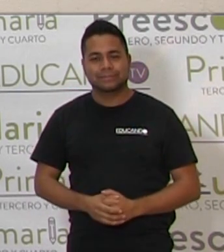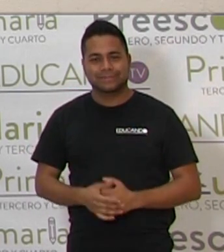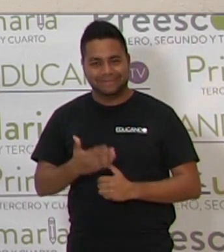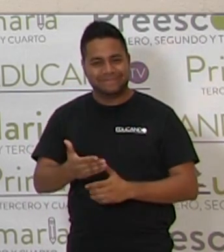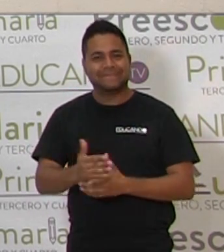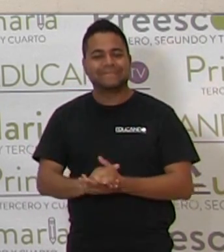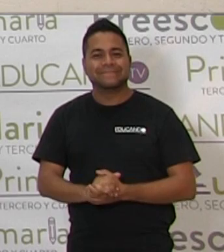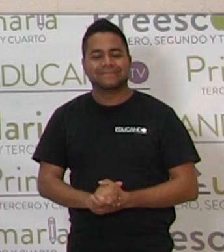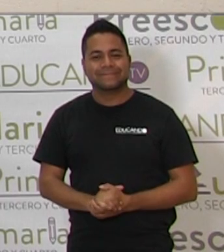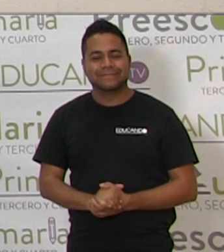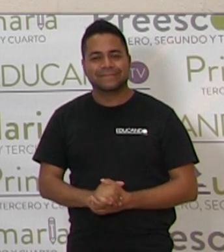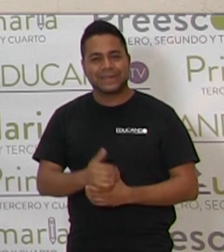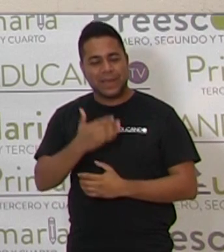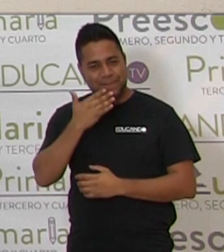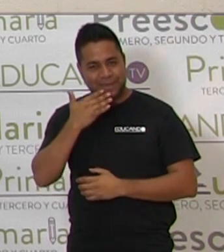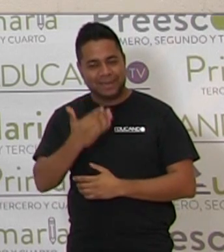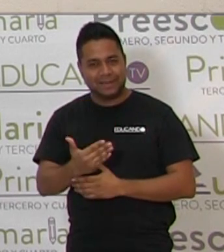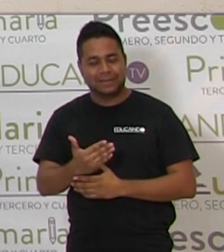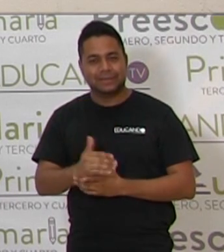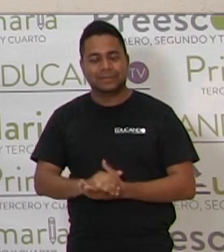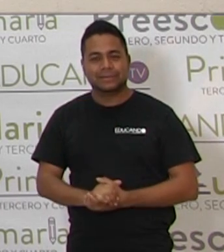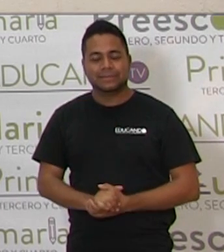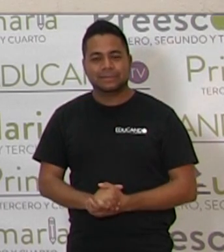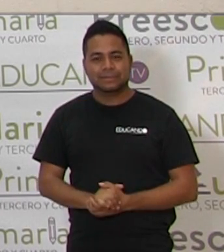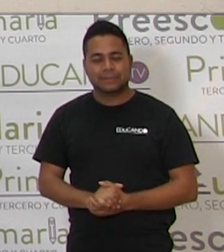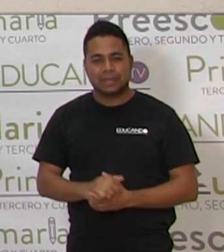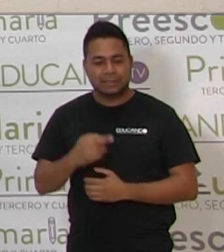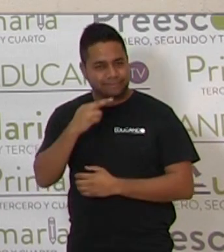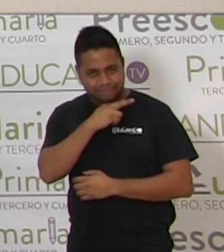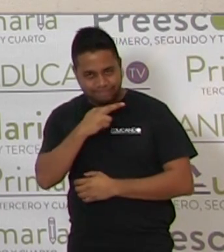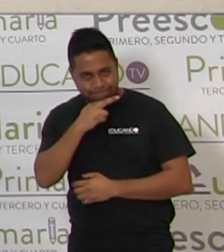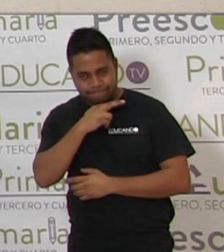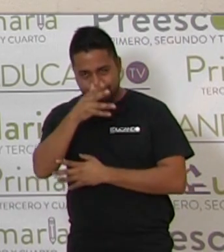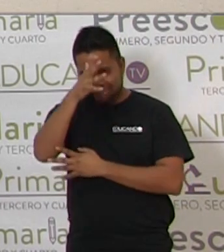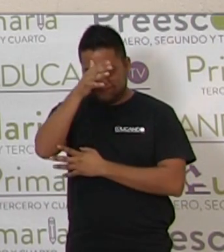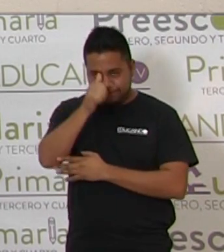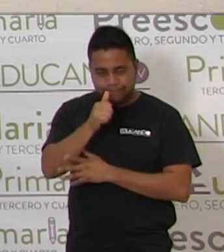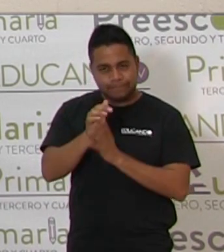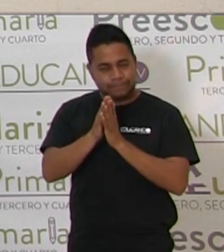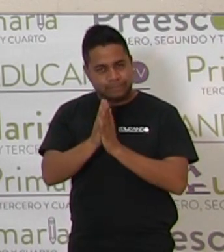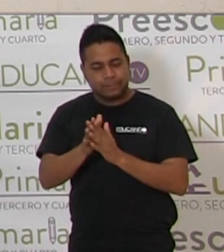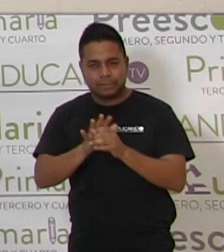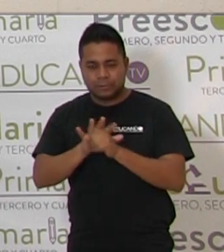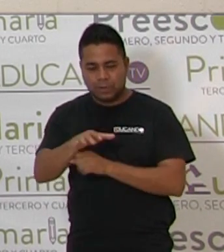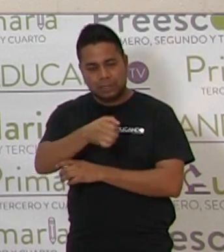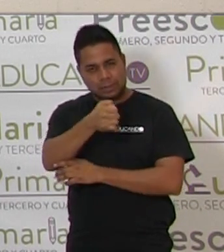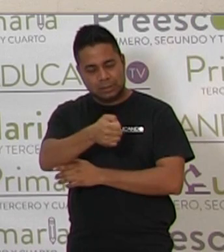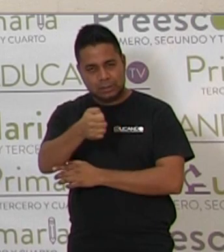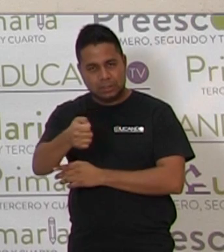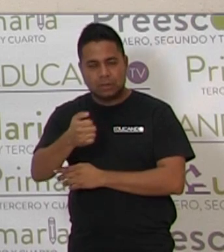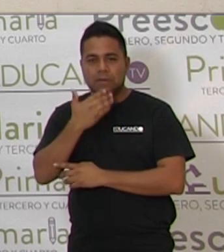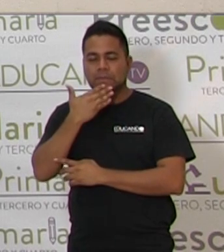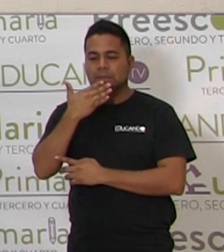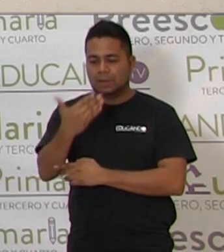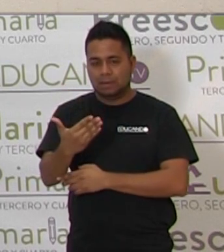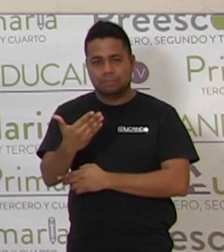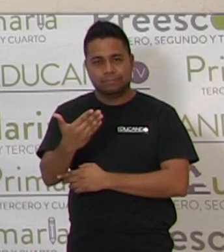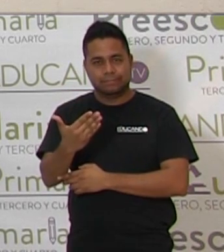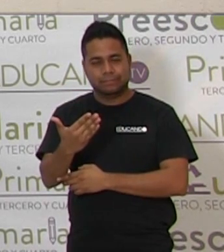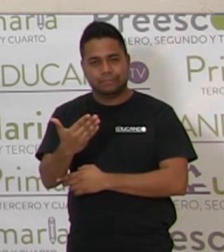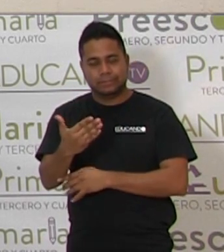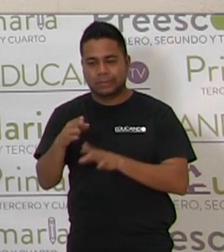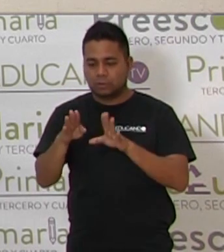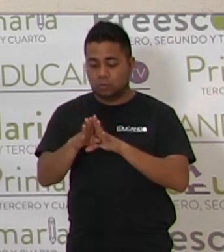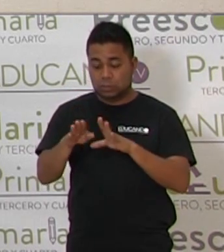¿cómo estás? Bien. Rapidito recordamos los saludos. Bien,